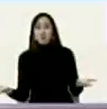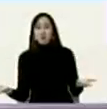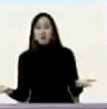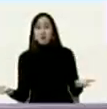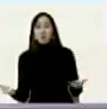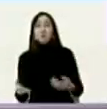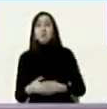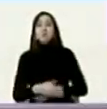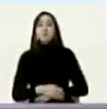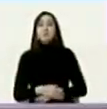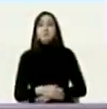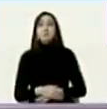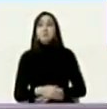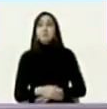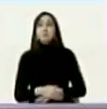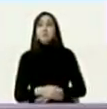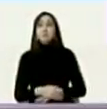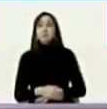su gobernante